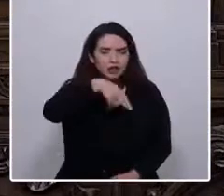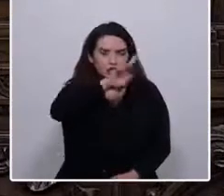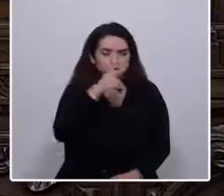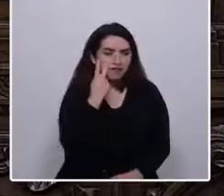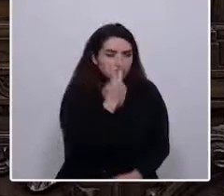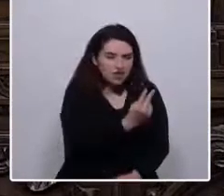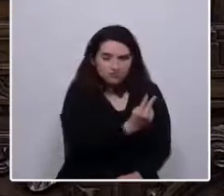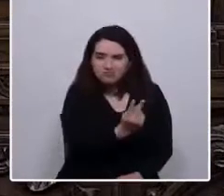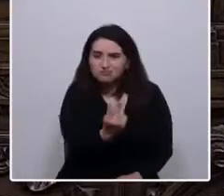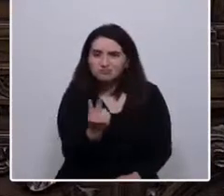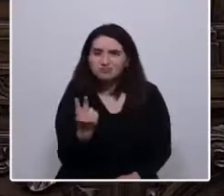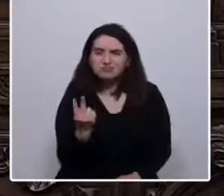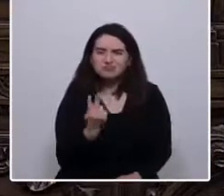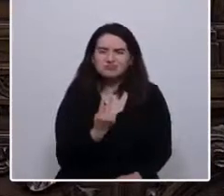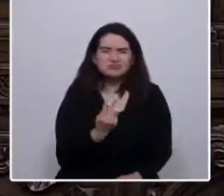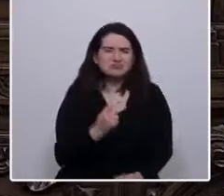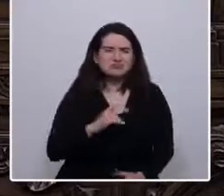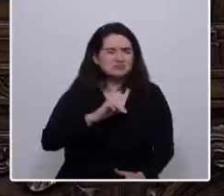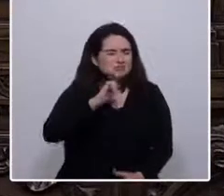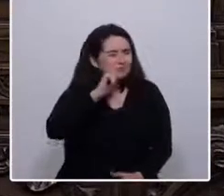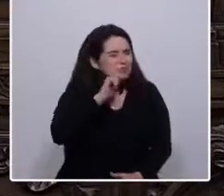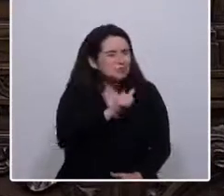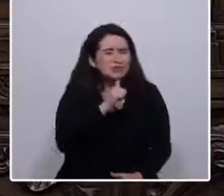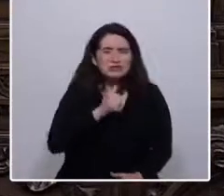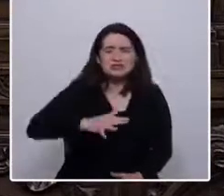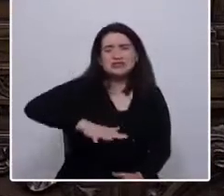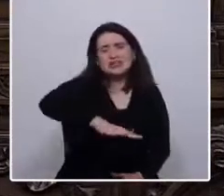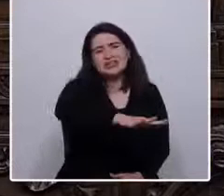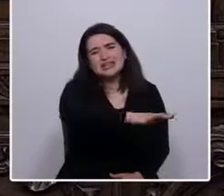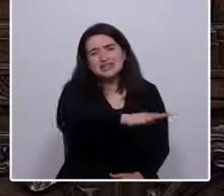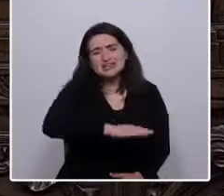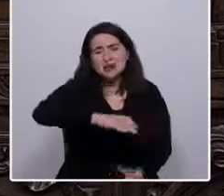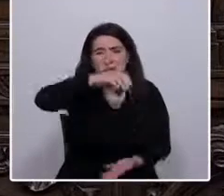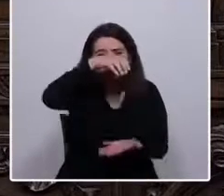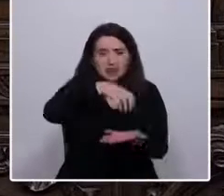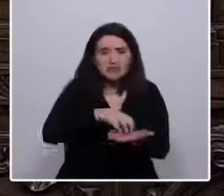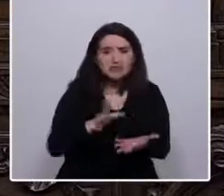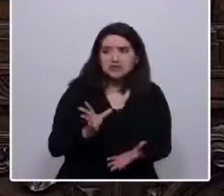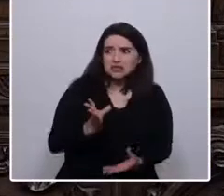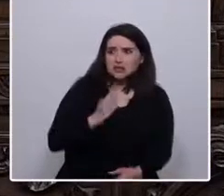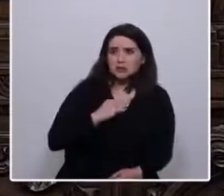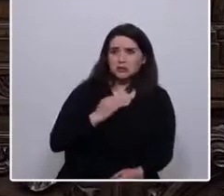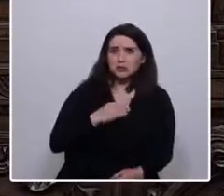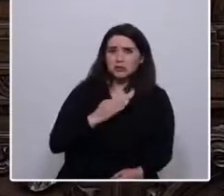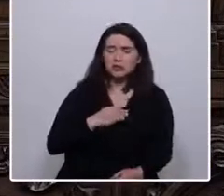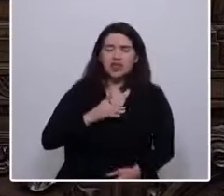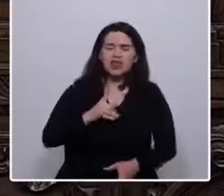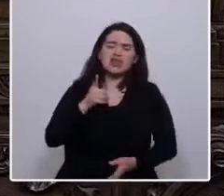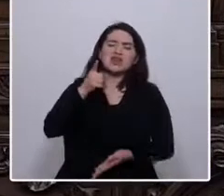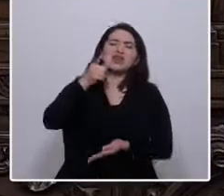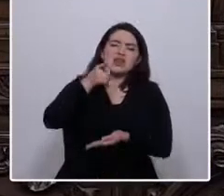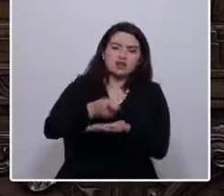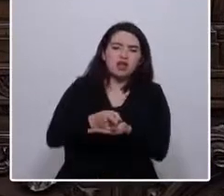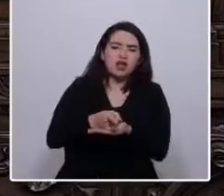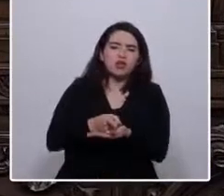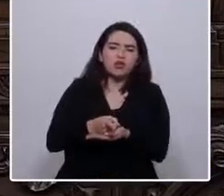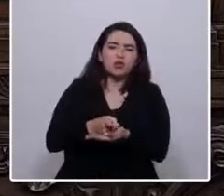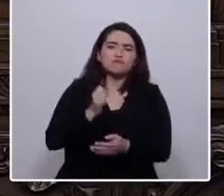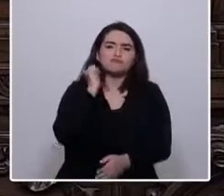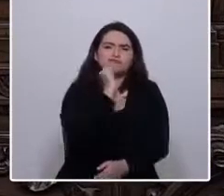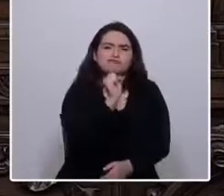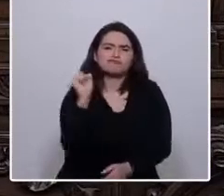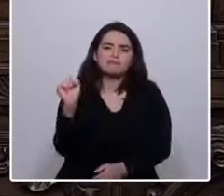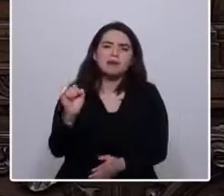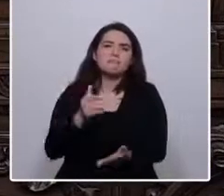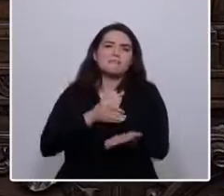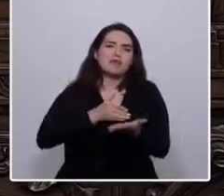embargo, fue una miseria inimaginable. Y un pueblo aterrado por una dictadura que había asesinado a millones de personas.